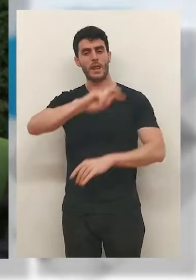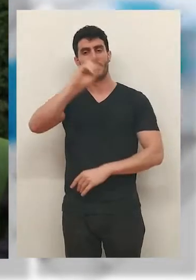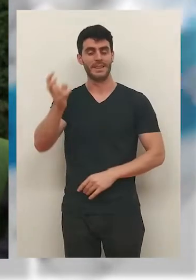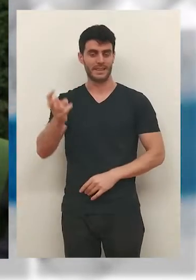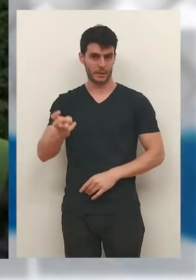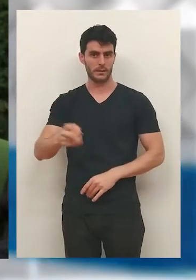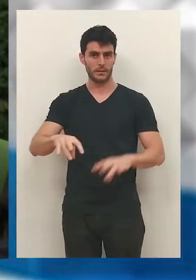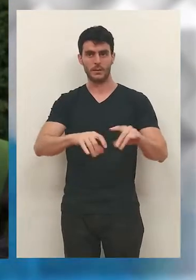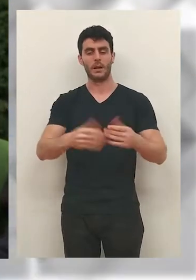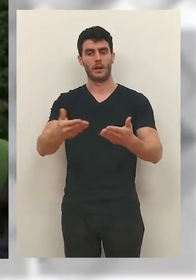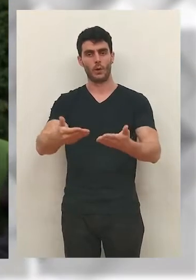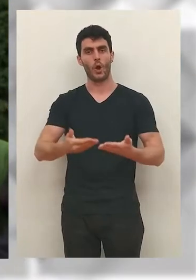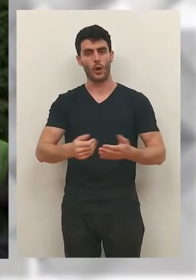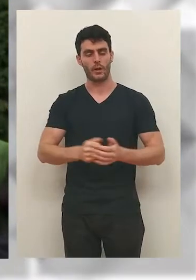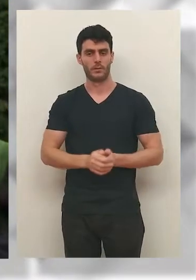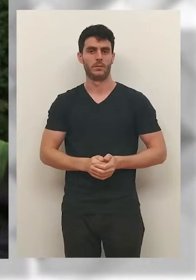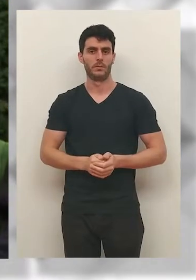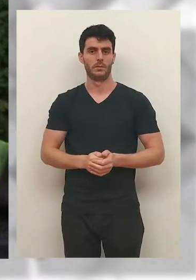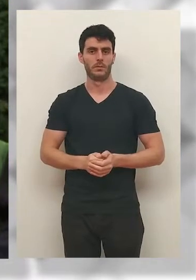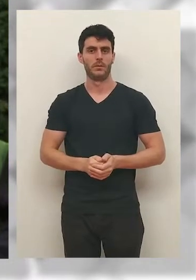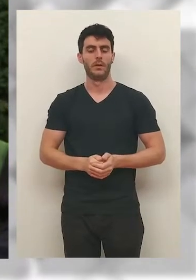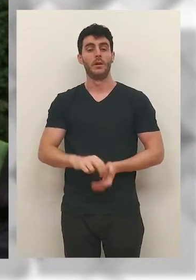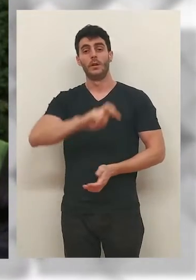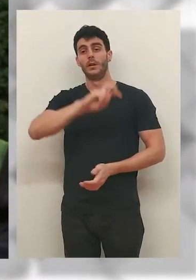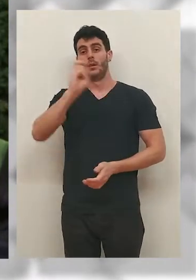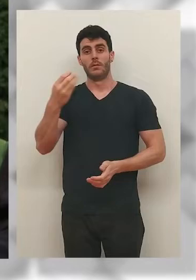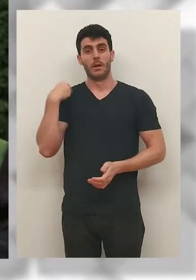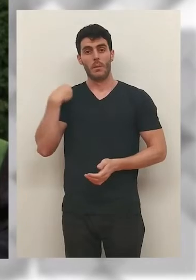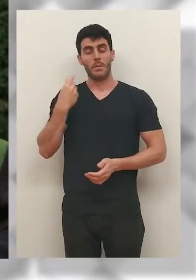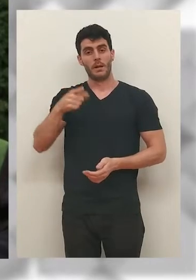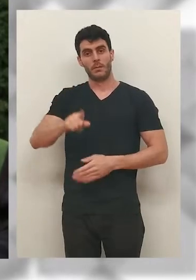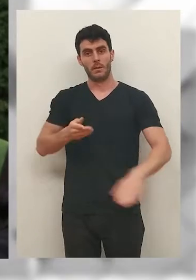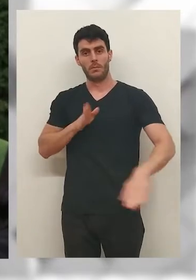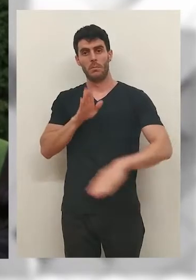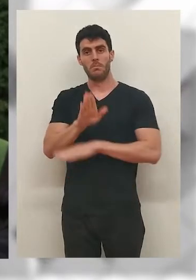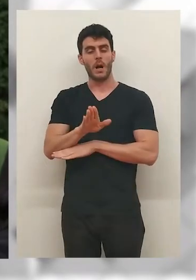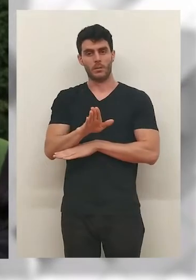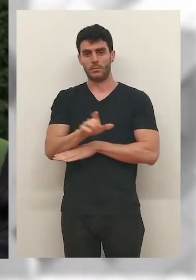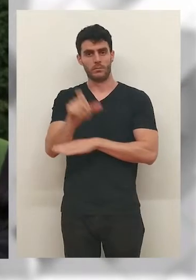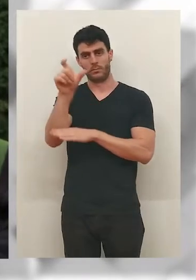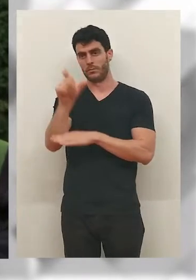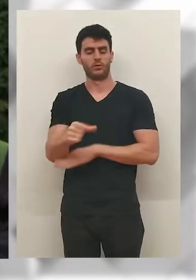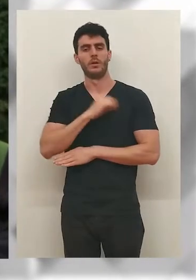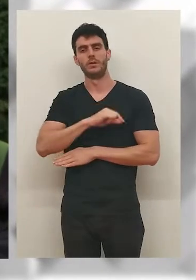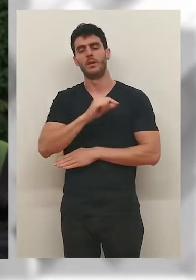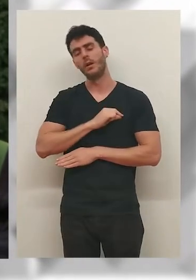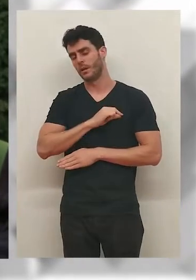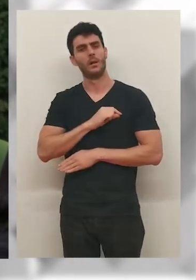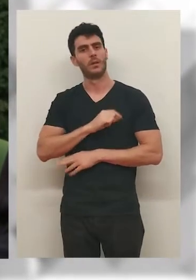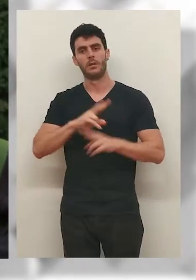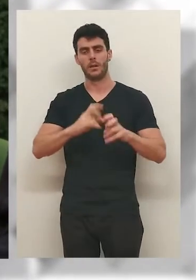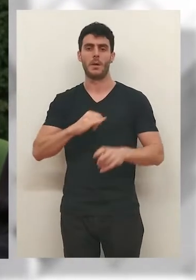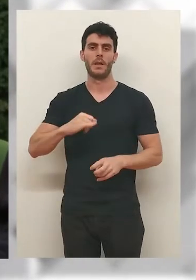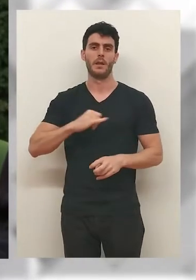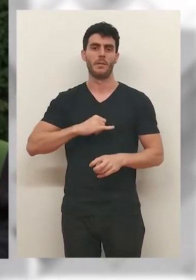una tierra diversa, es una tierra acogedora y que esa diversidad también se expresa aquí en AMES